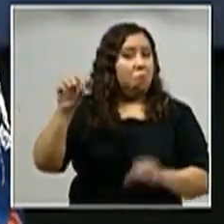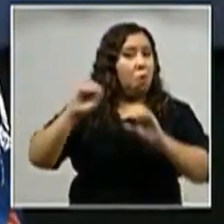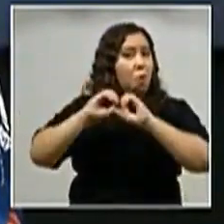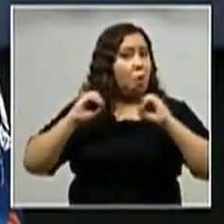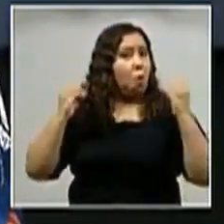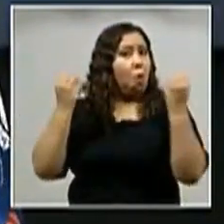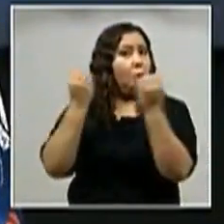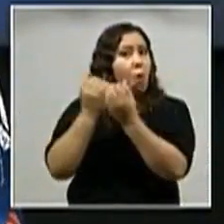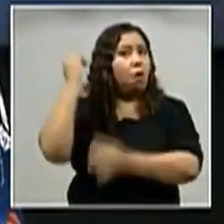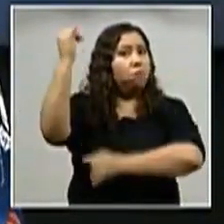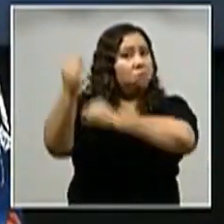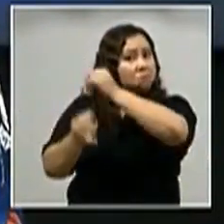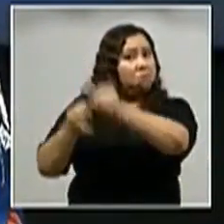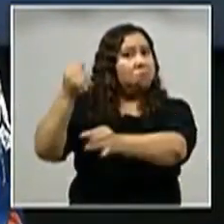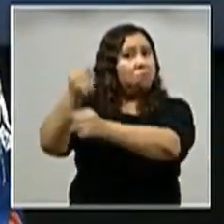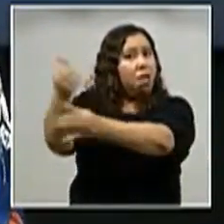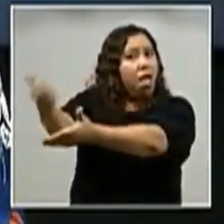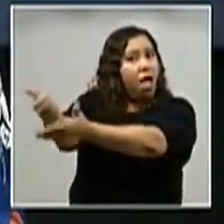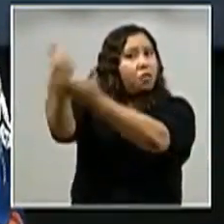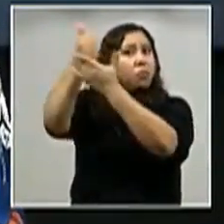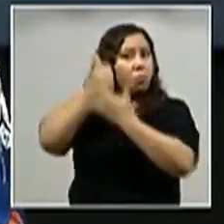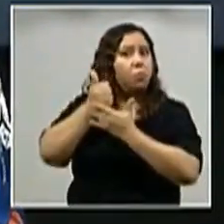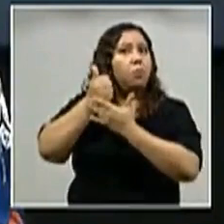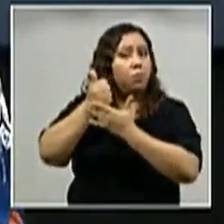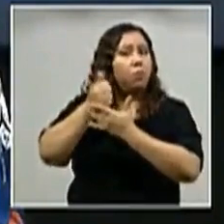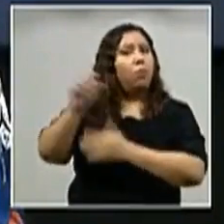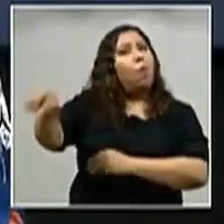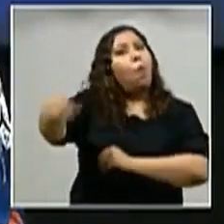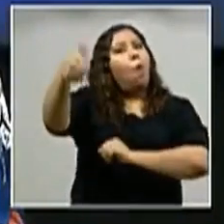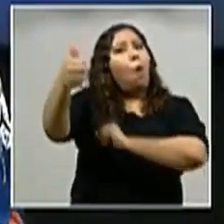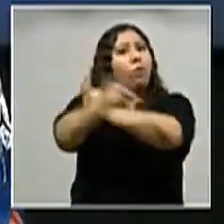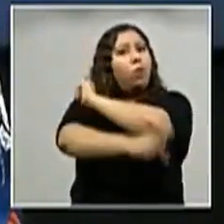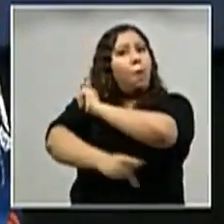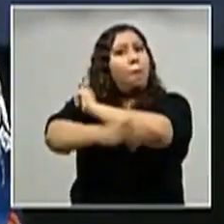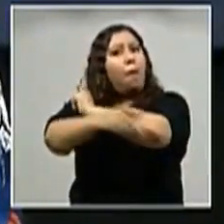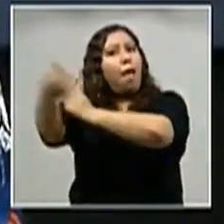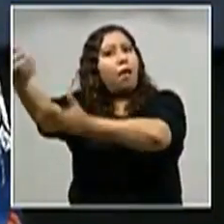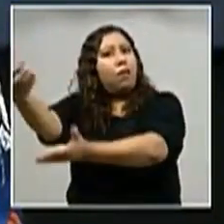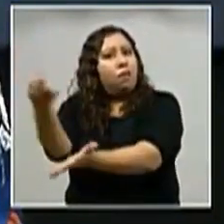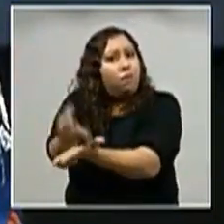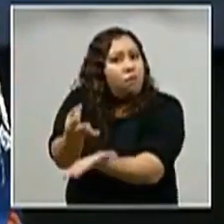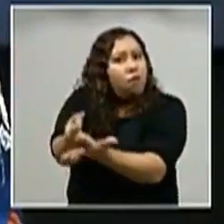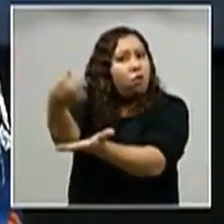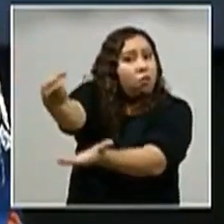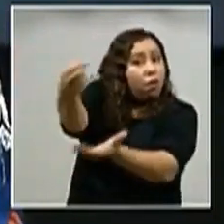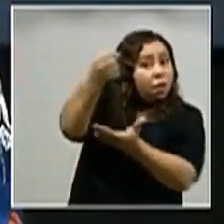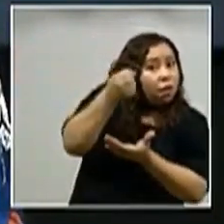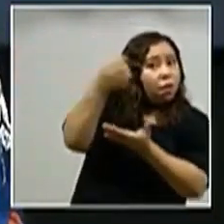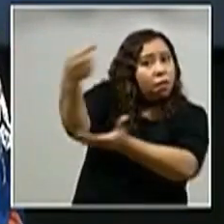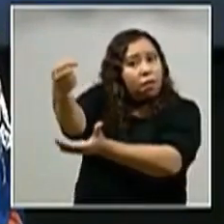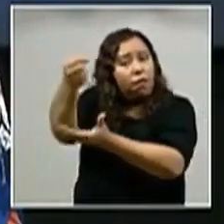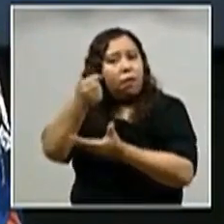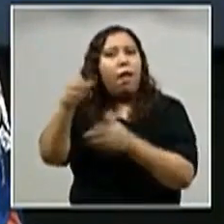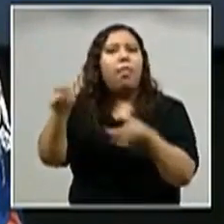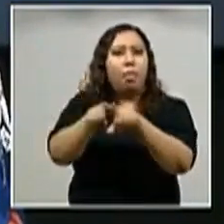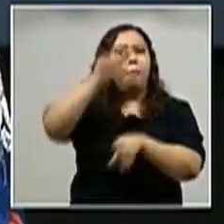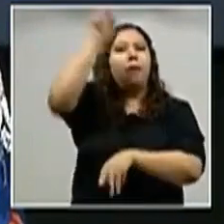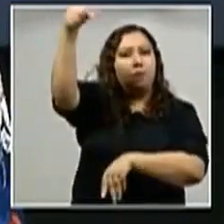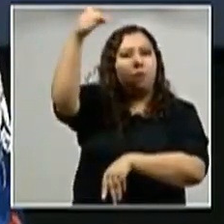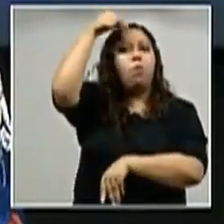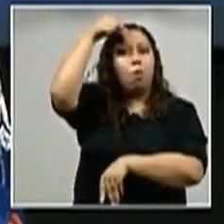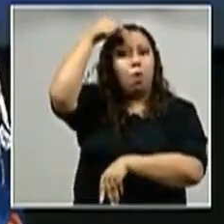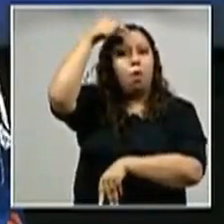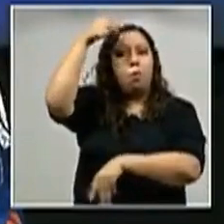está apoyando mucho en la Secretaría de Salud y del mismo gobierno de la república en la compra de